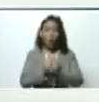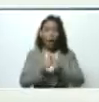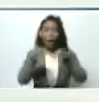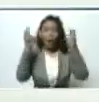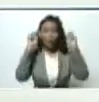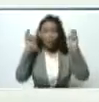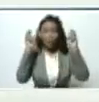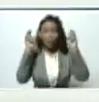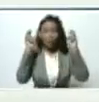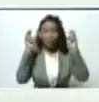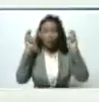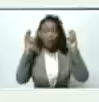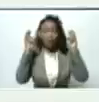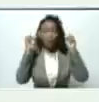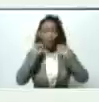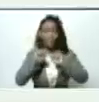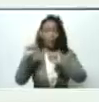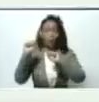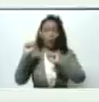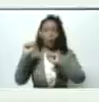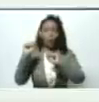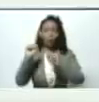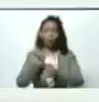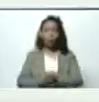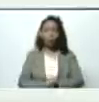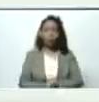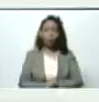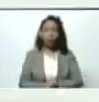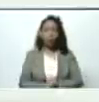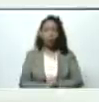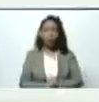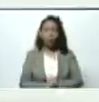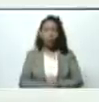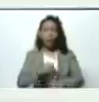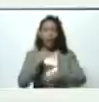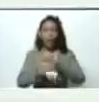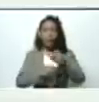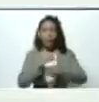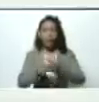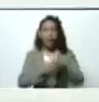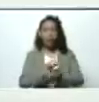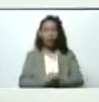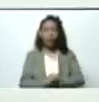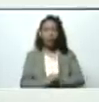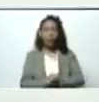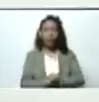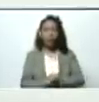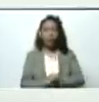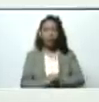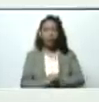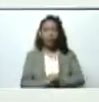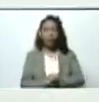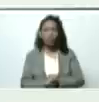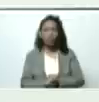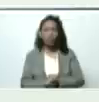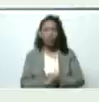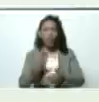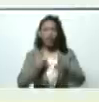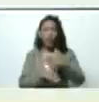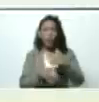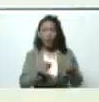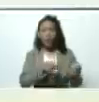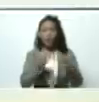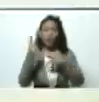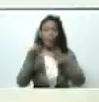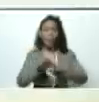fertilizantes los Ferti creación de Pequibem y que vamos a ir llevando